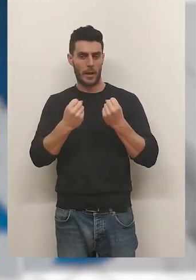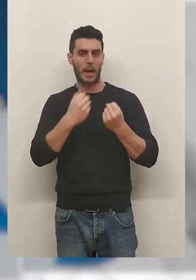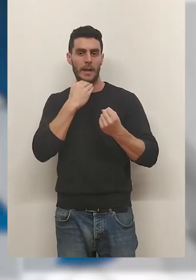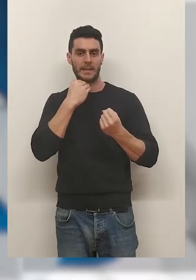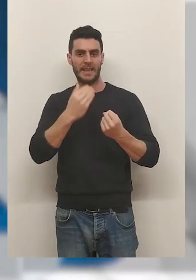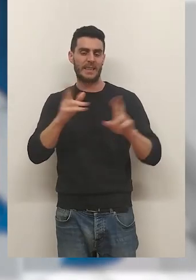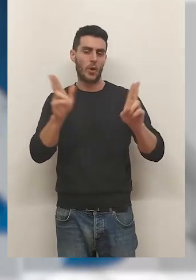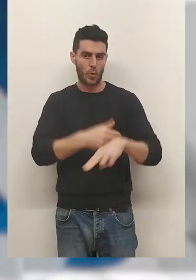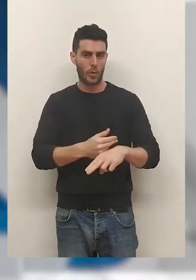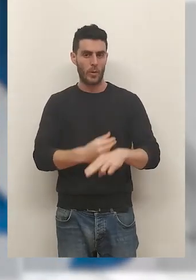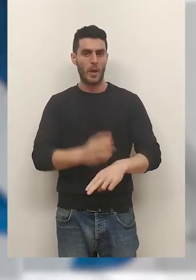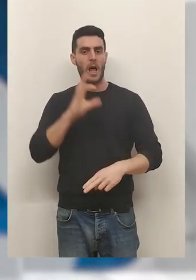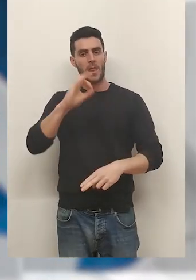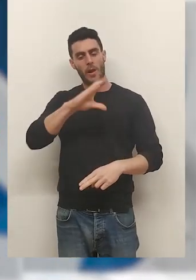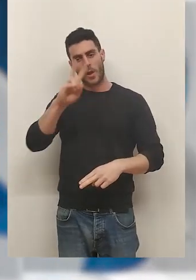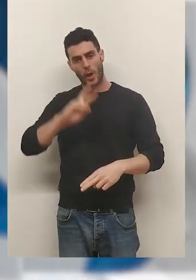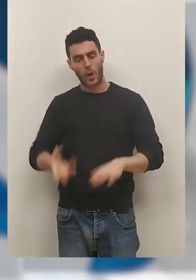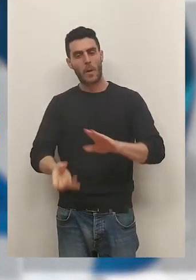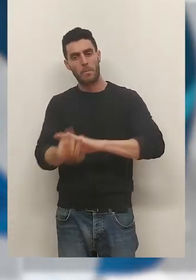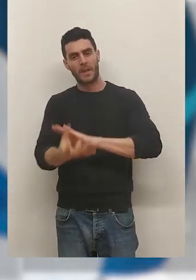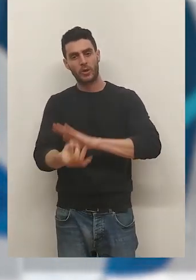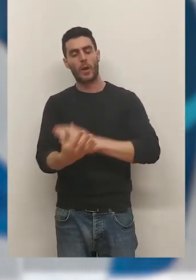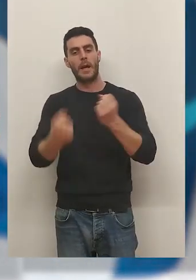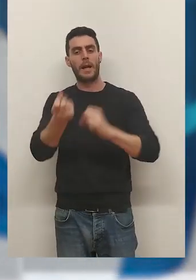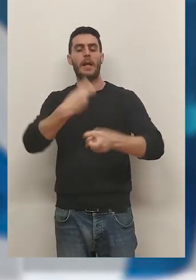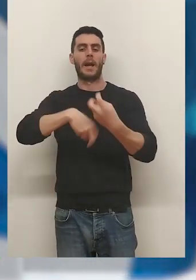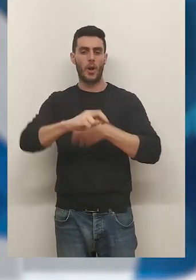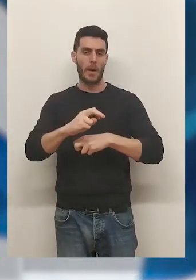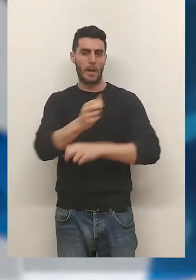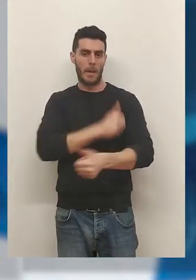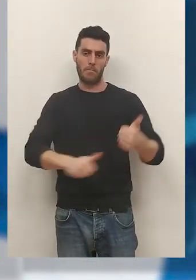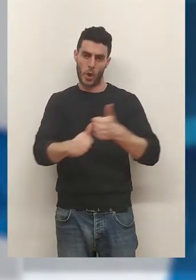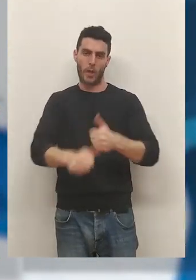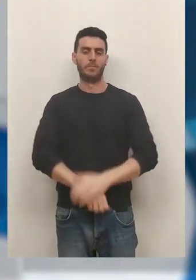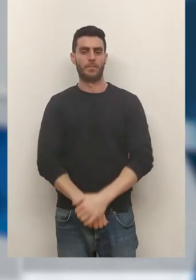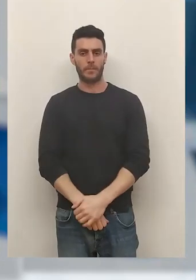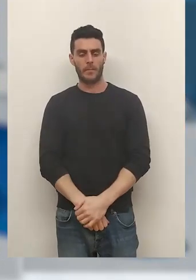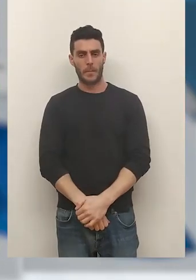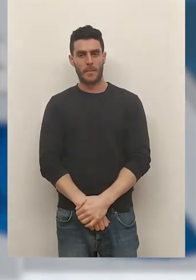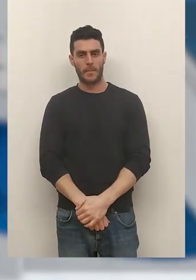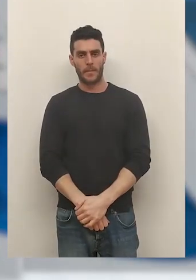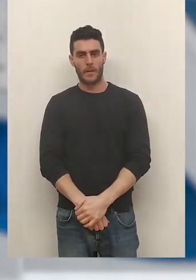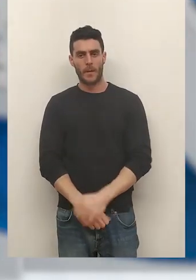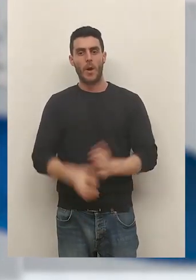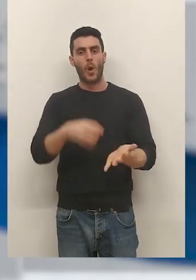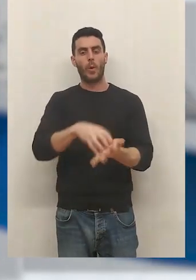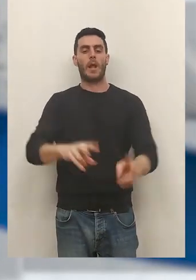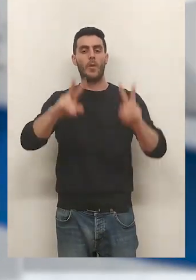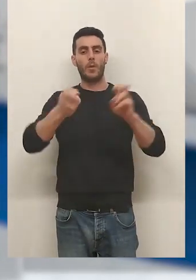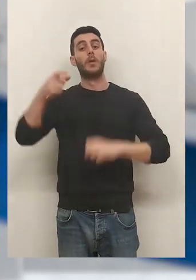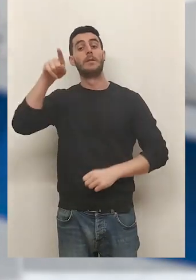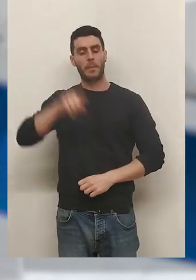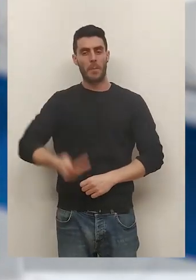casi nulo, con cero emisiones y en donde las energías renovables estarán muy presentes. Un nuevo cuartel,